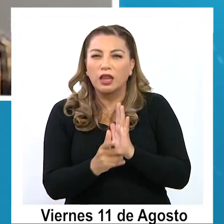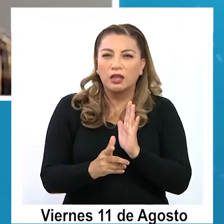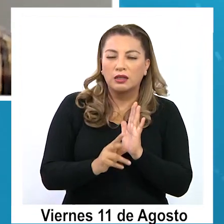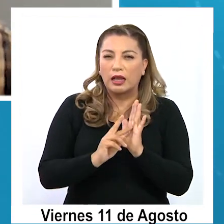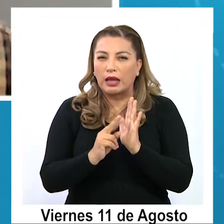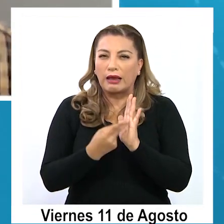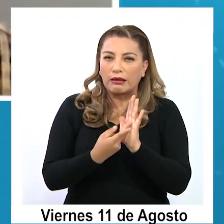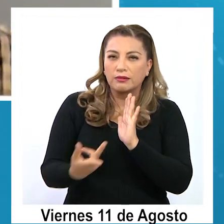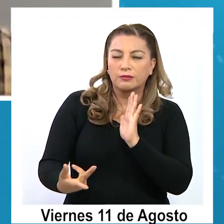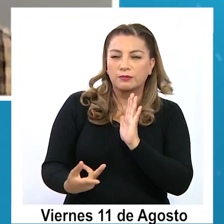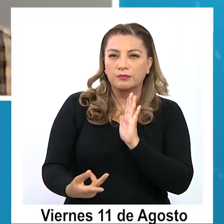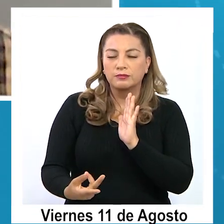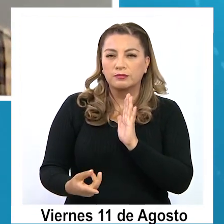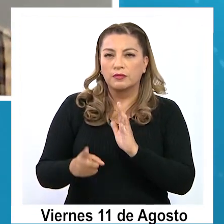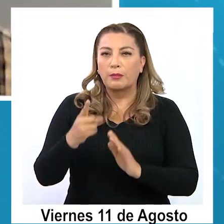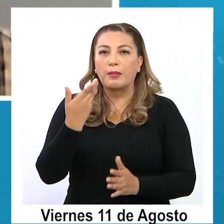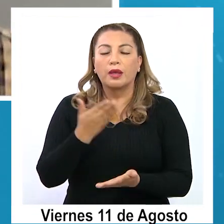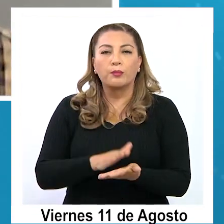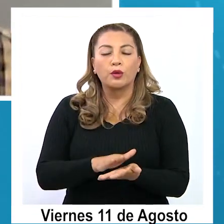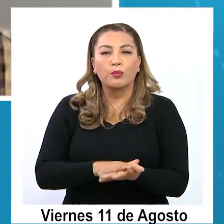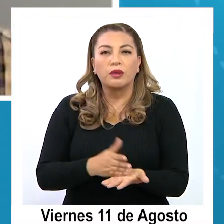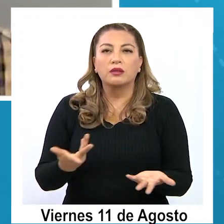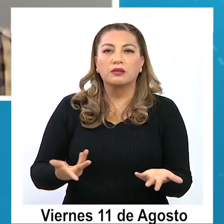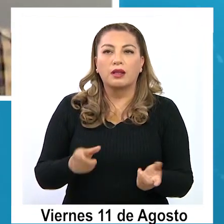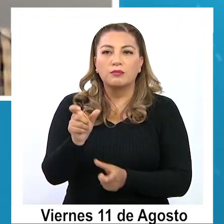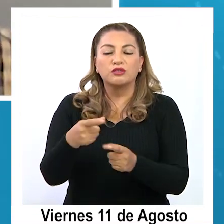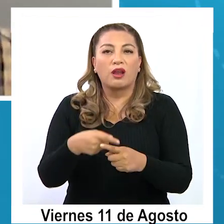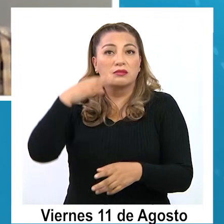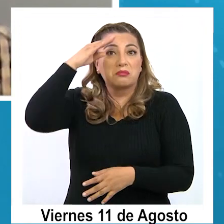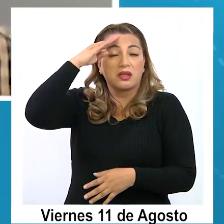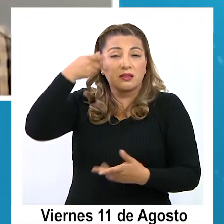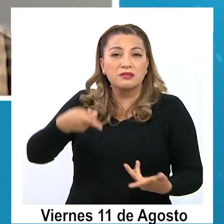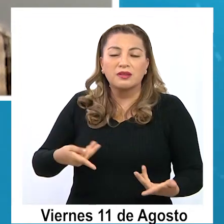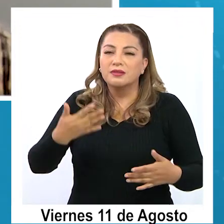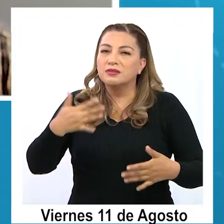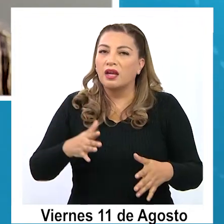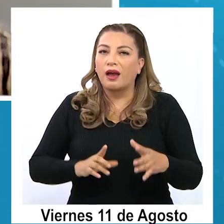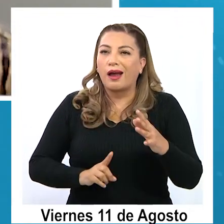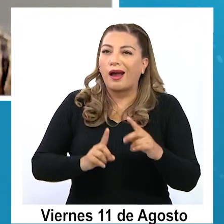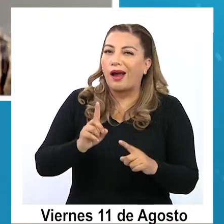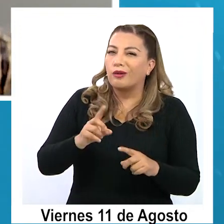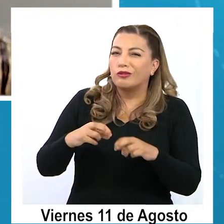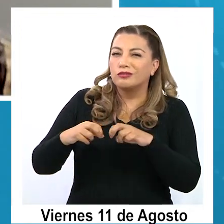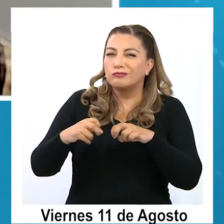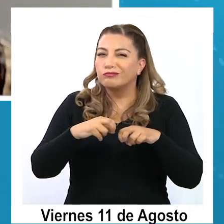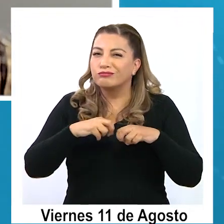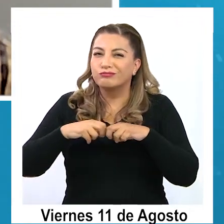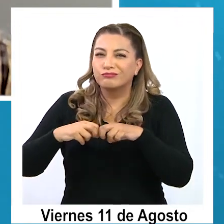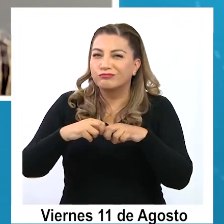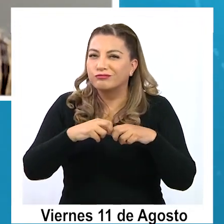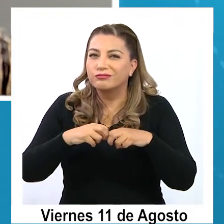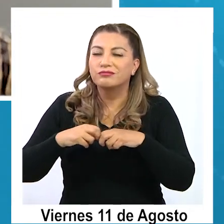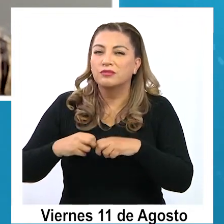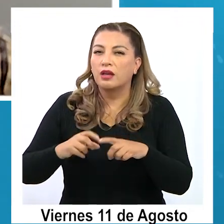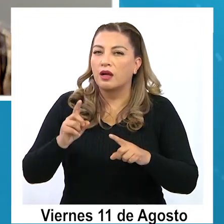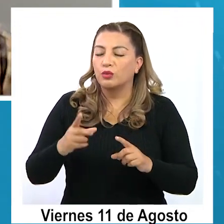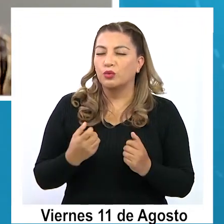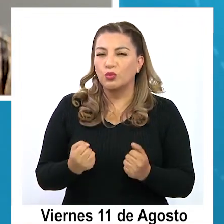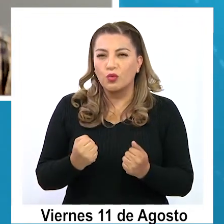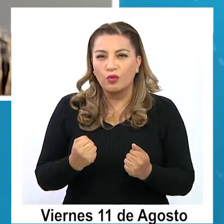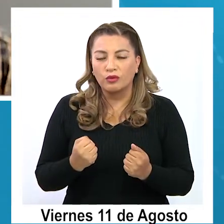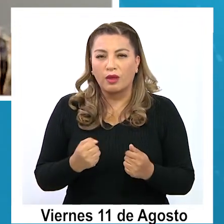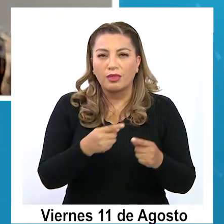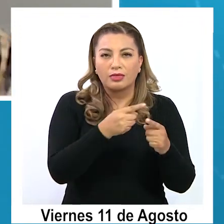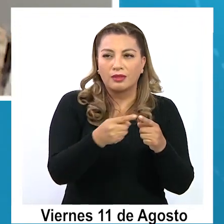hacer, cierto, a la primera propuesta de los expertos, y ya están surgiendo roces bastante, bastante duros, digamos,